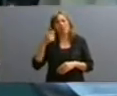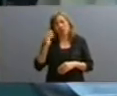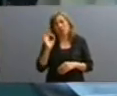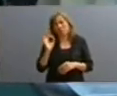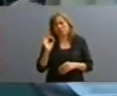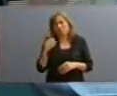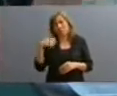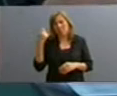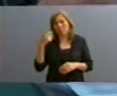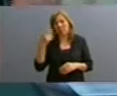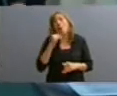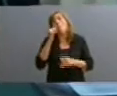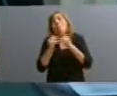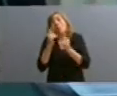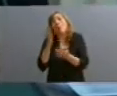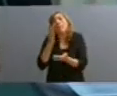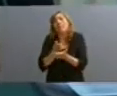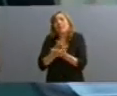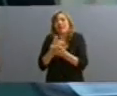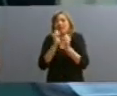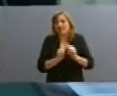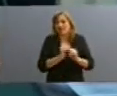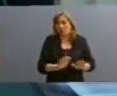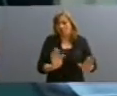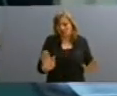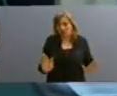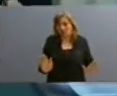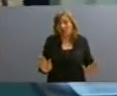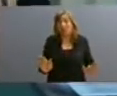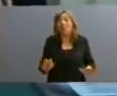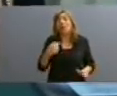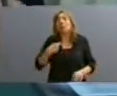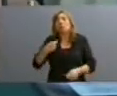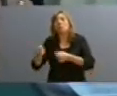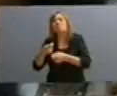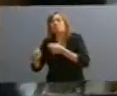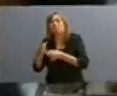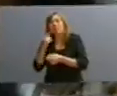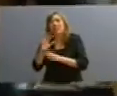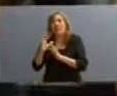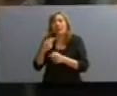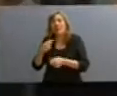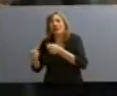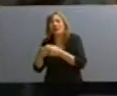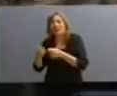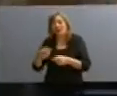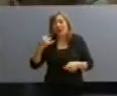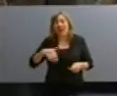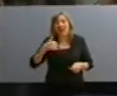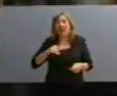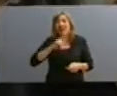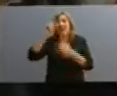Es buena porque cuenta una parte, pero cuando se hicieron estas negociaciones entre la República Argentina